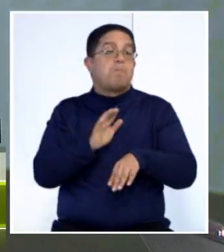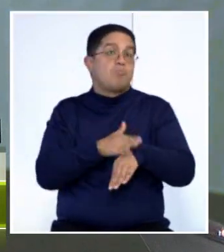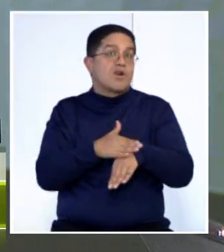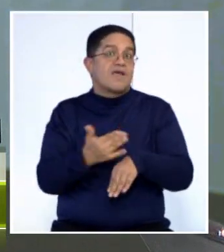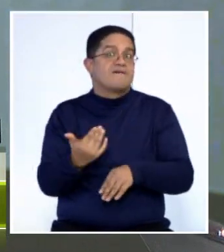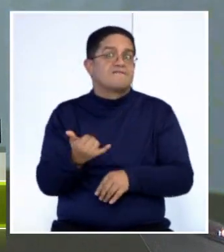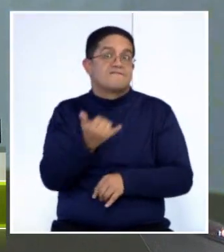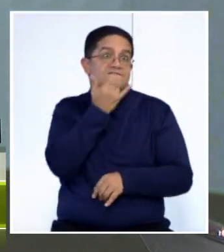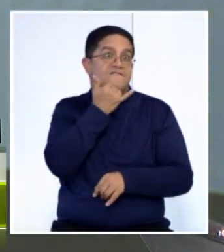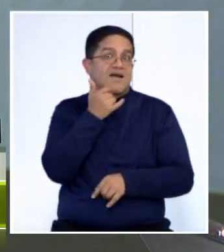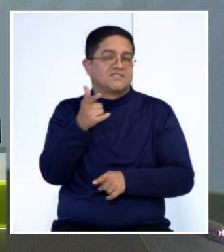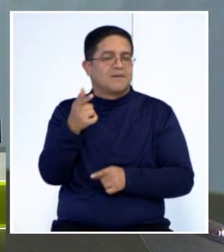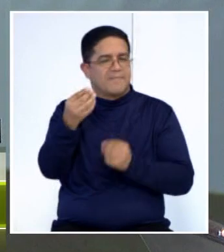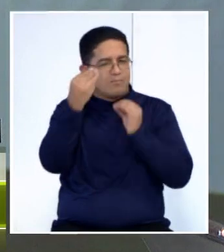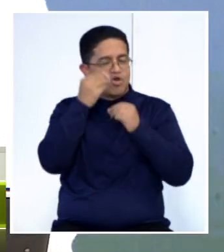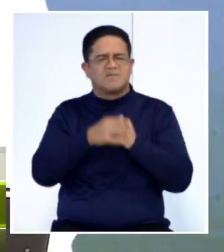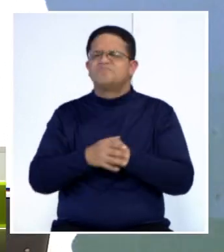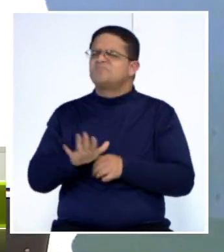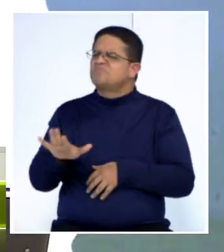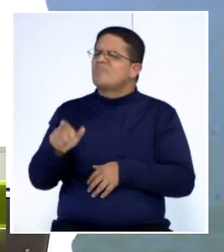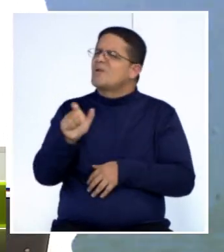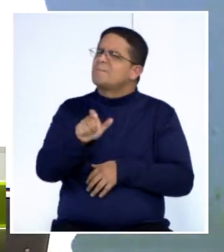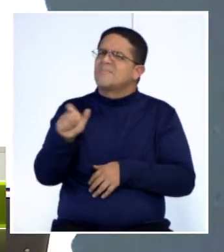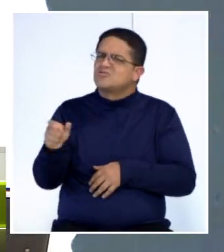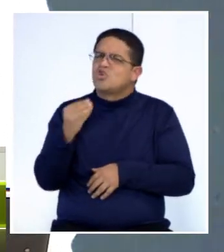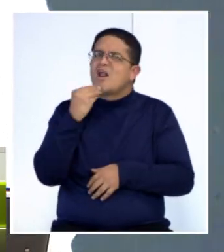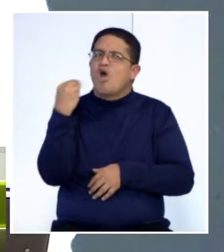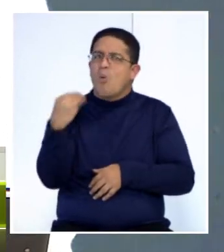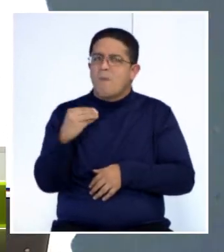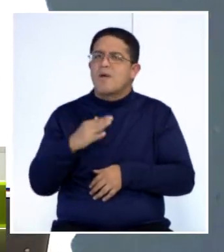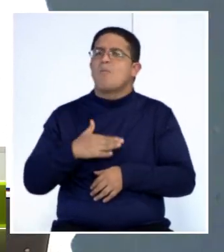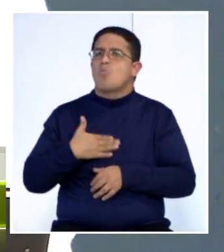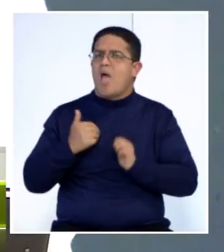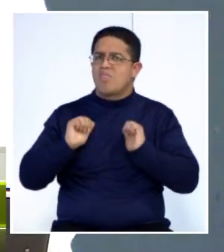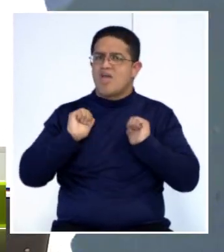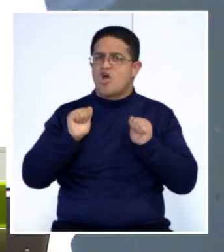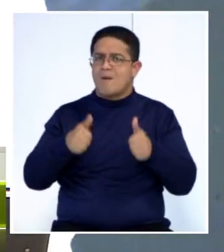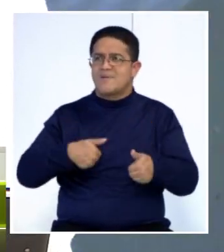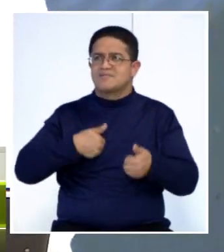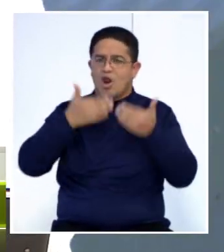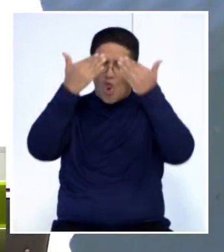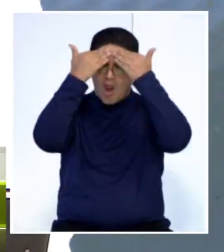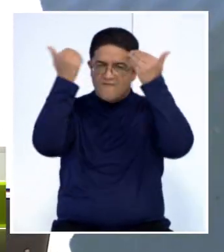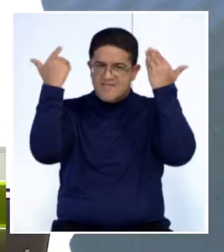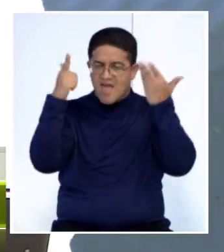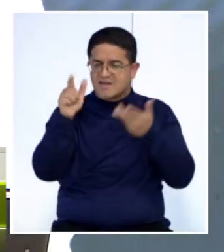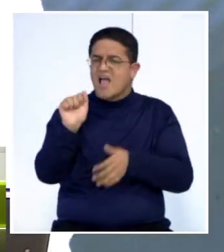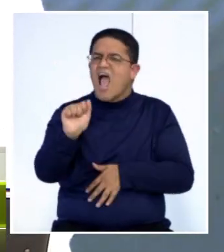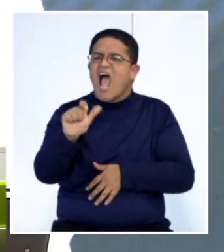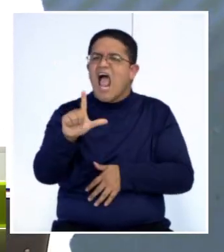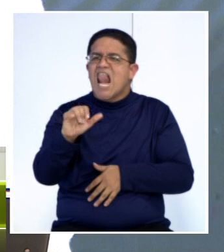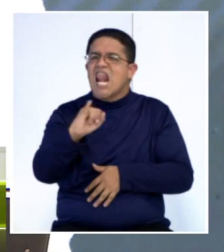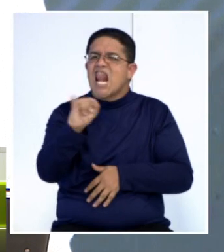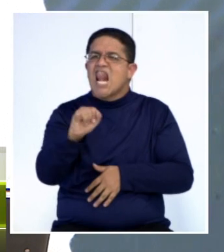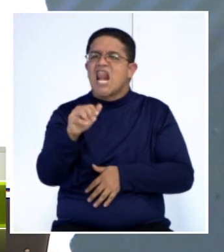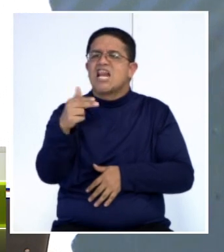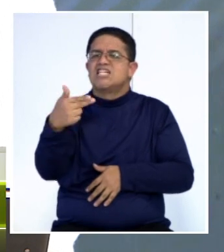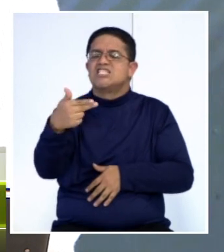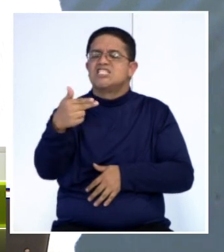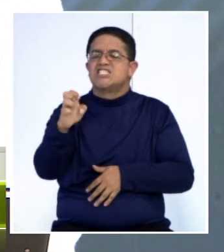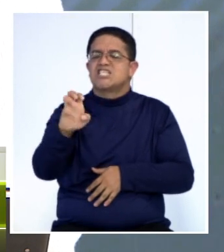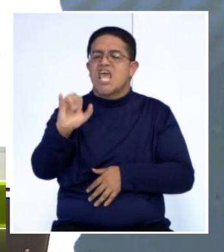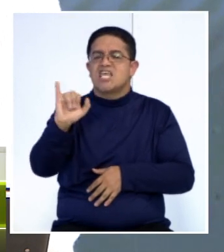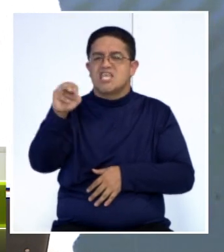los desorienta. Una persona joven puede comenzar a presentar síntomas de Alzheimer. Nos decía que ya no necesariamente